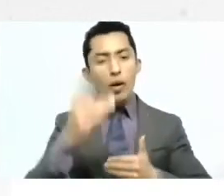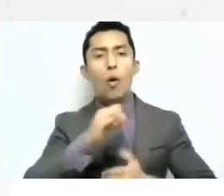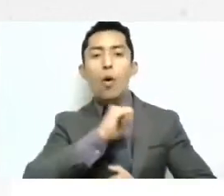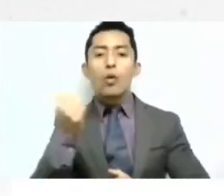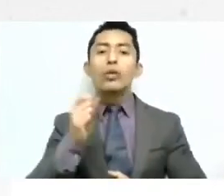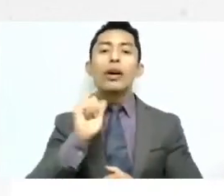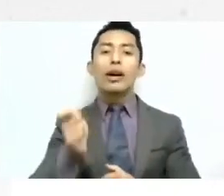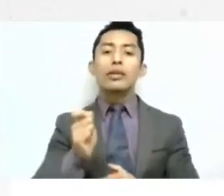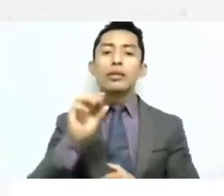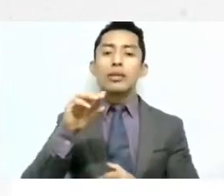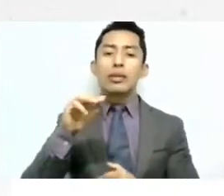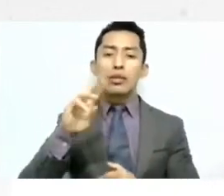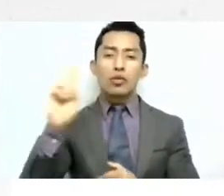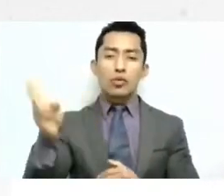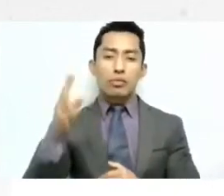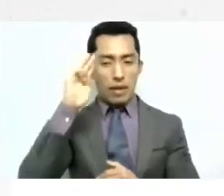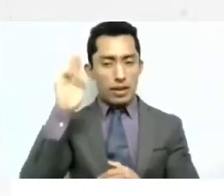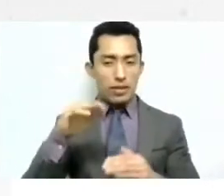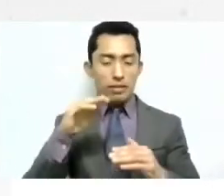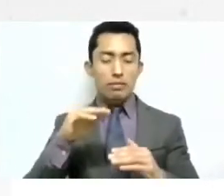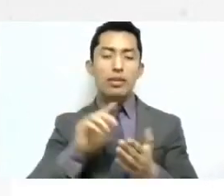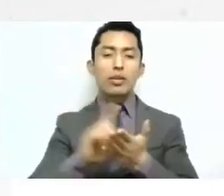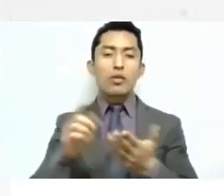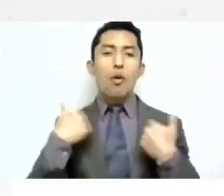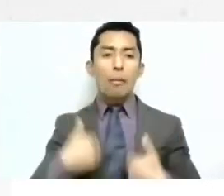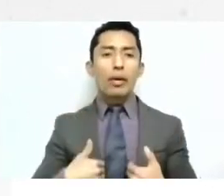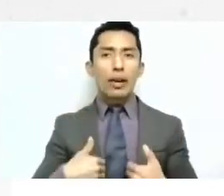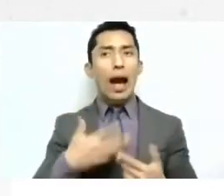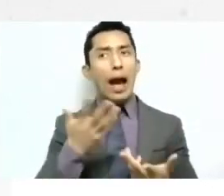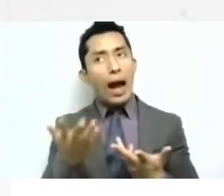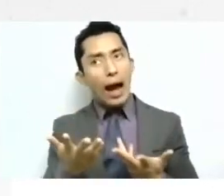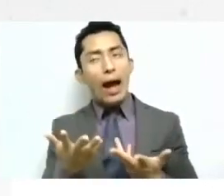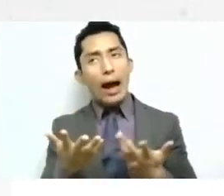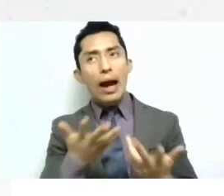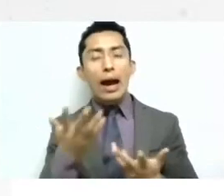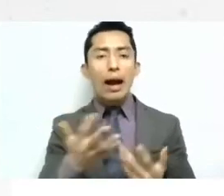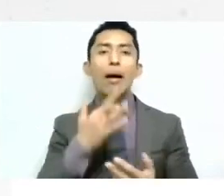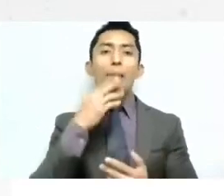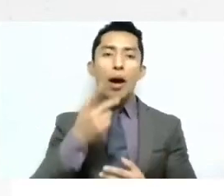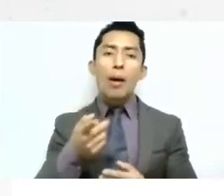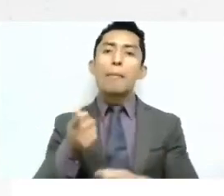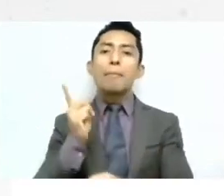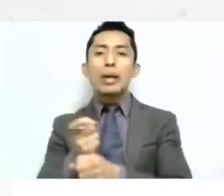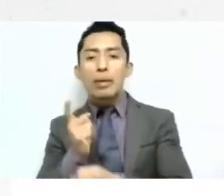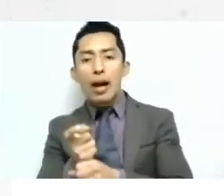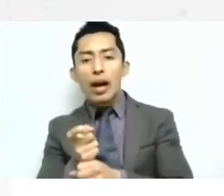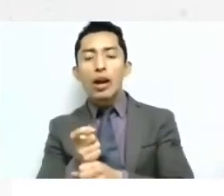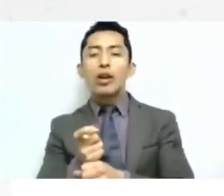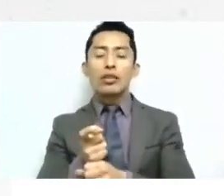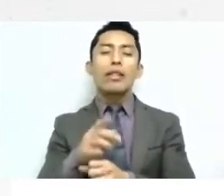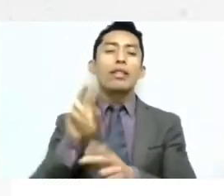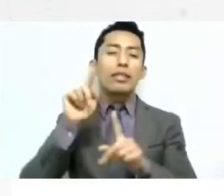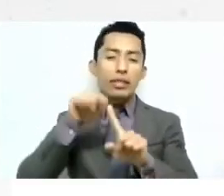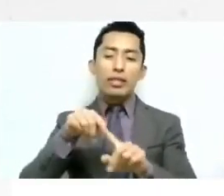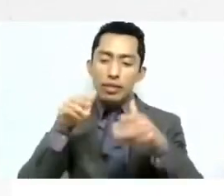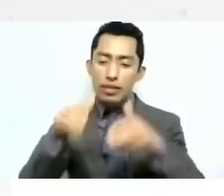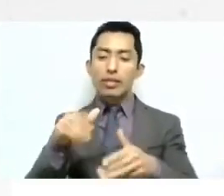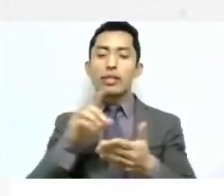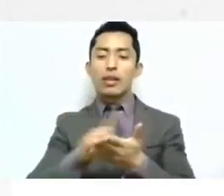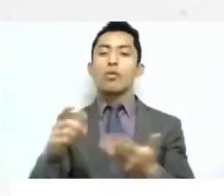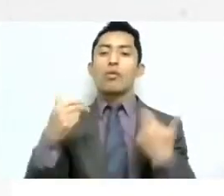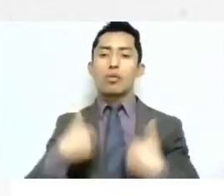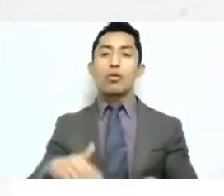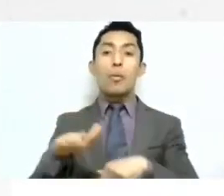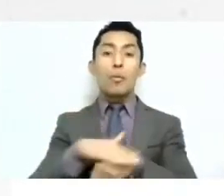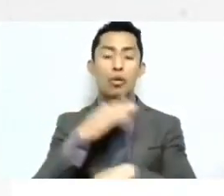maestría de derechos humanos y yo dije wow mejor me hubiera iniciado con esta maestría de derechos humanos porque aquí te habla